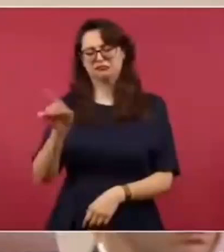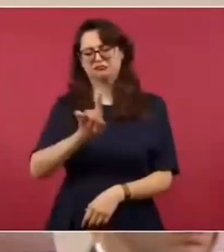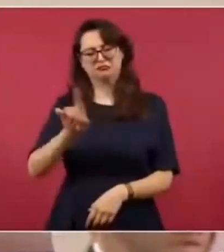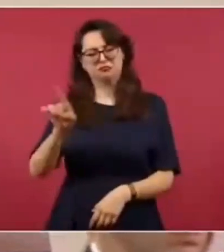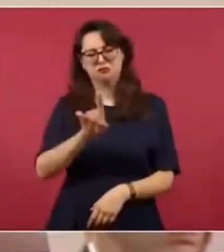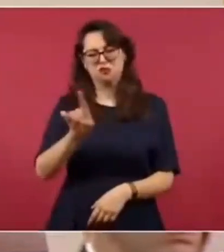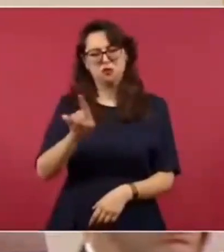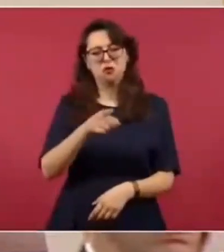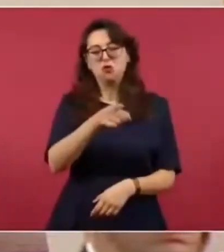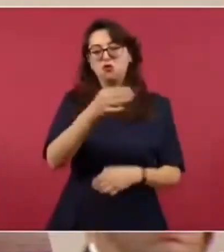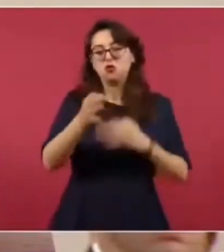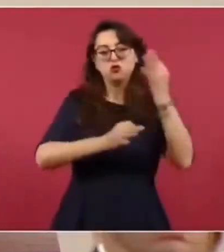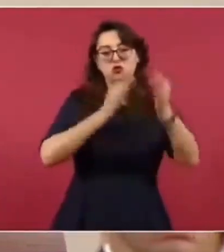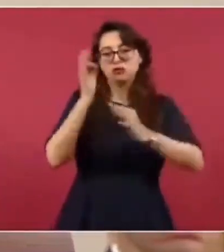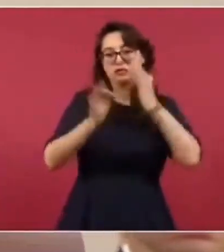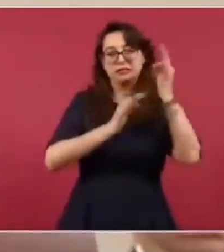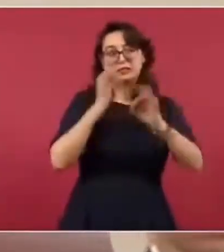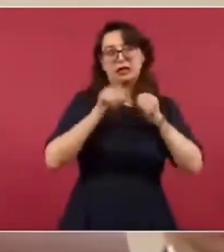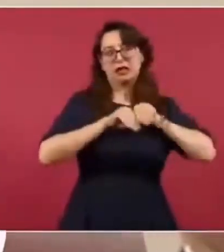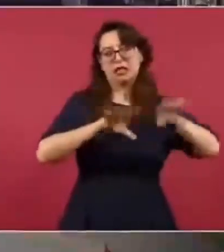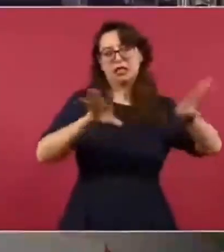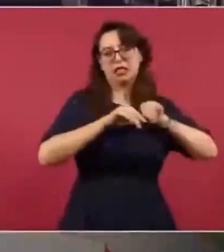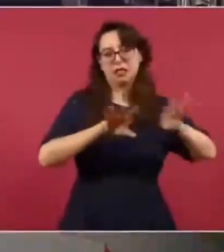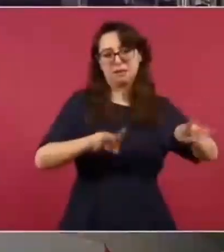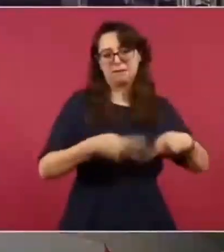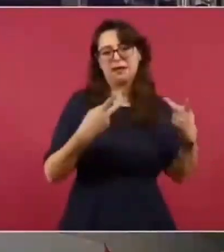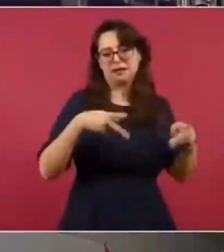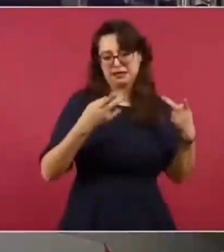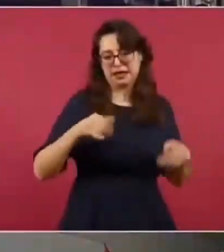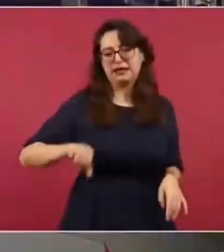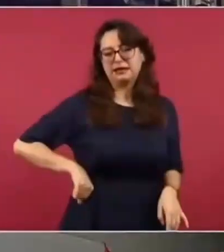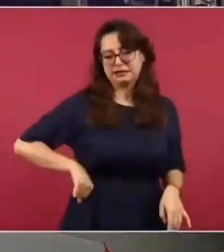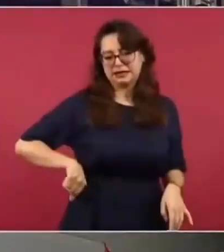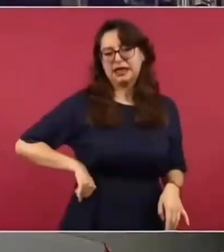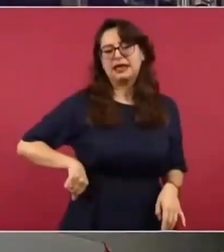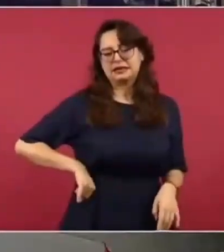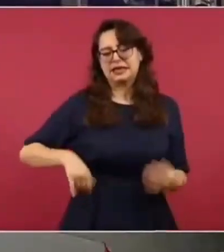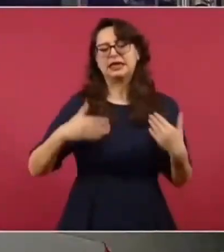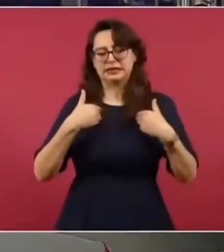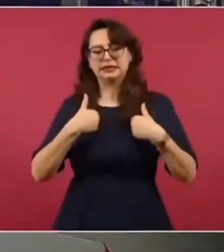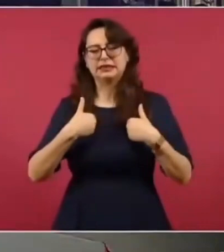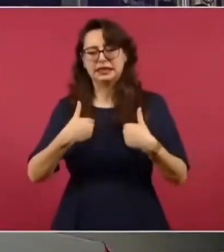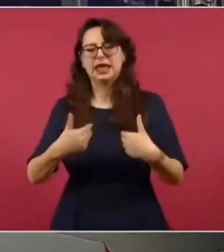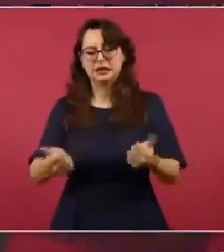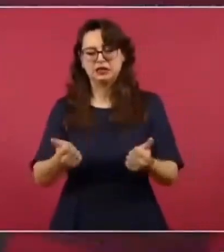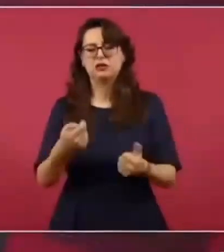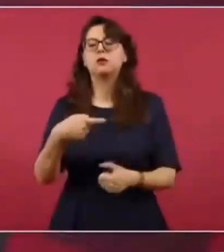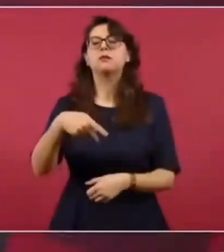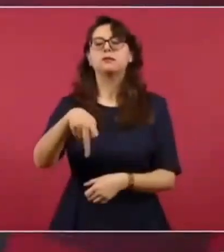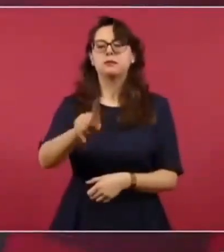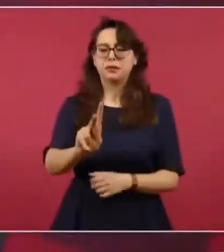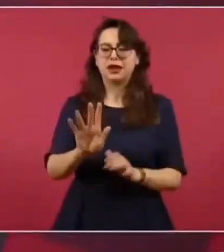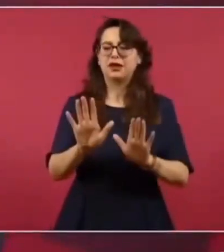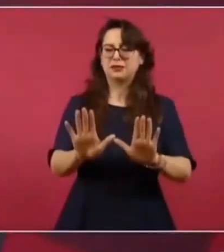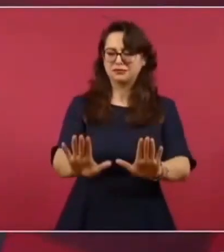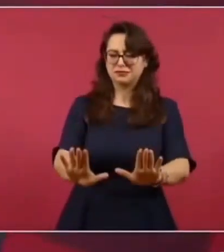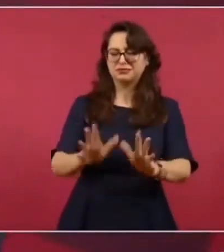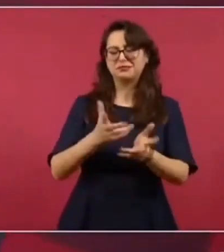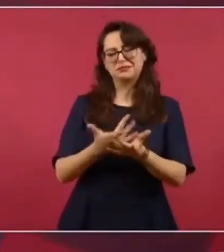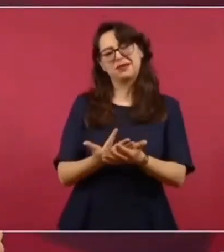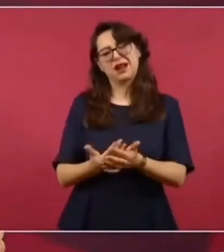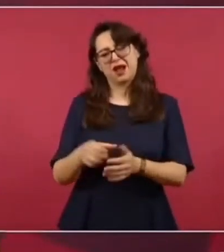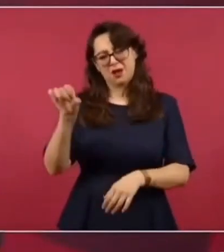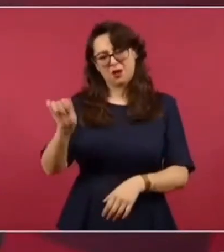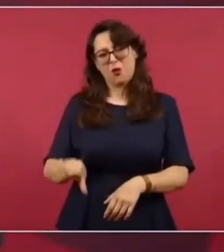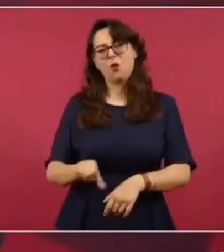es lo mismo que tú tienes, pero vamos, no, no, no, por eso, vamos a tener